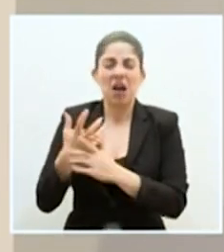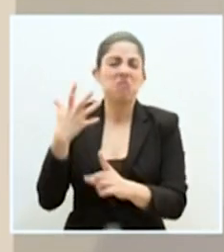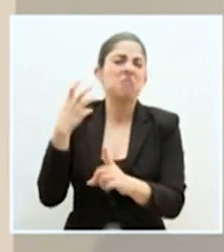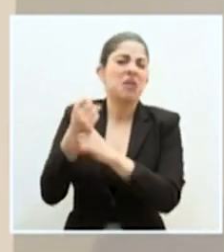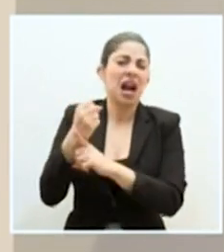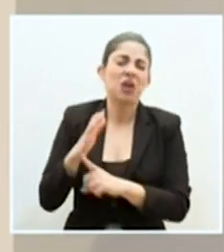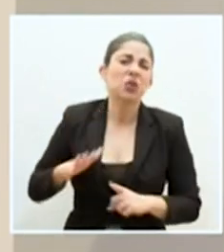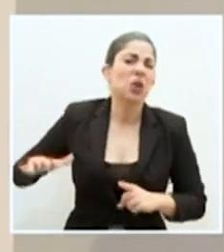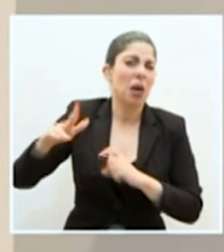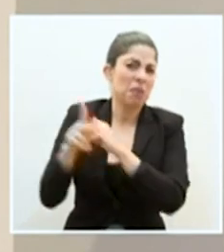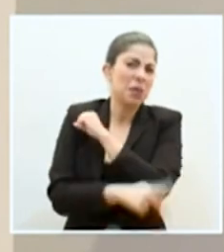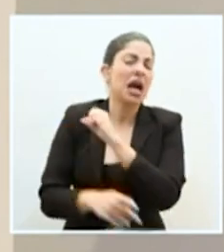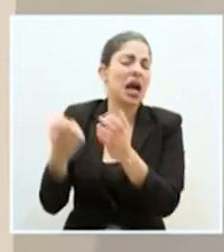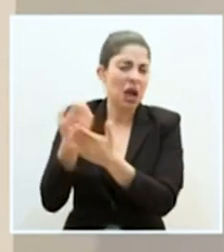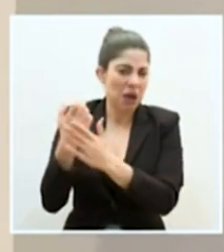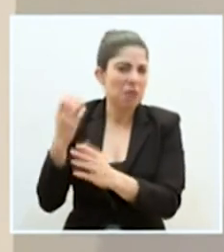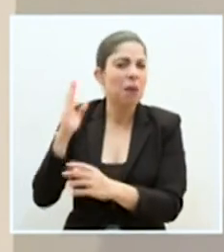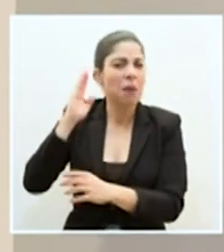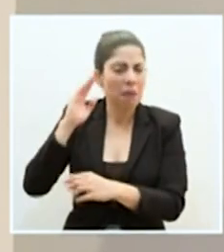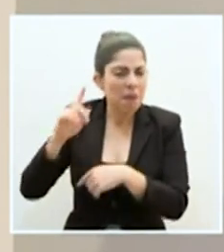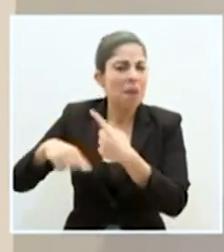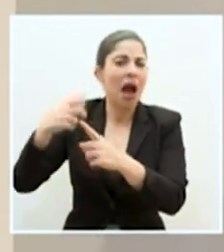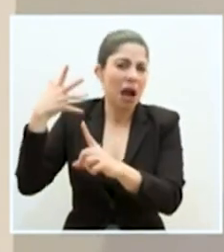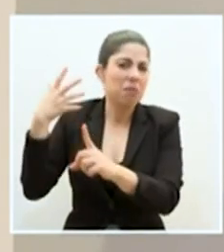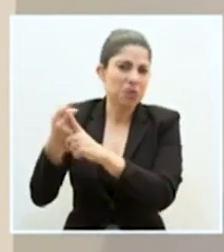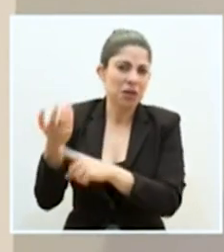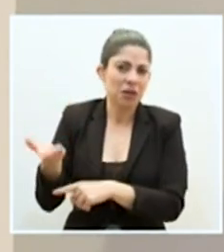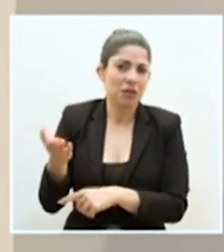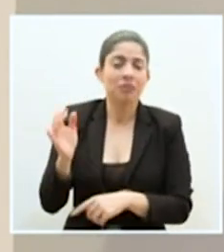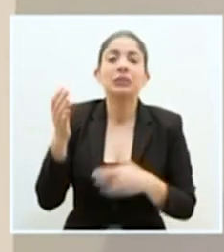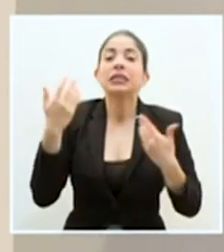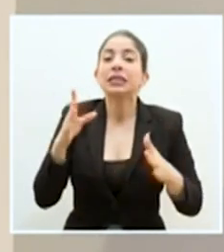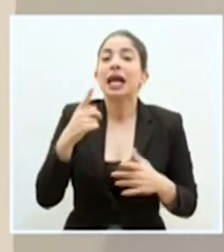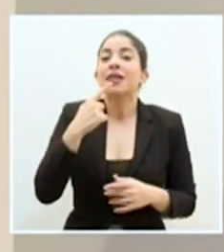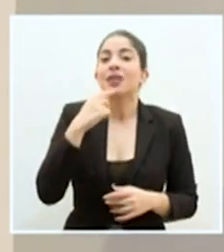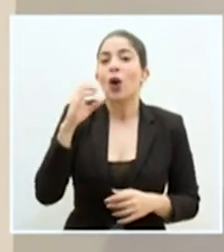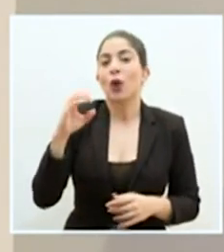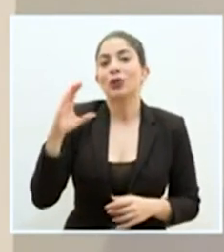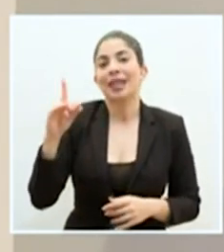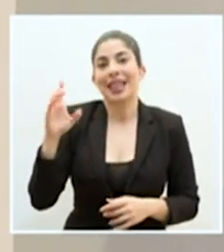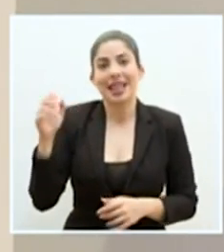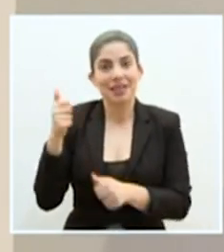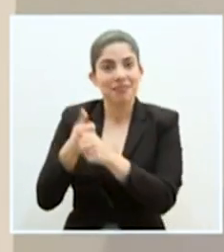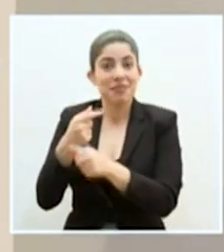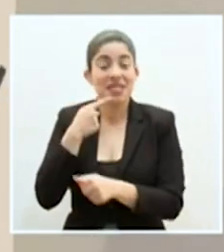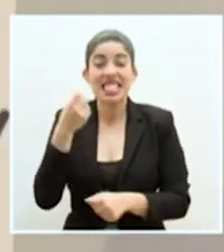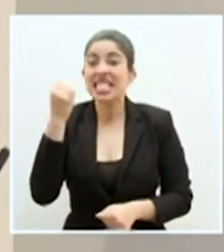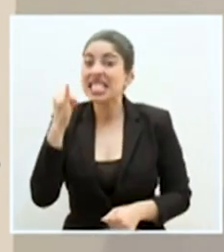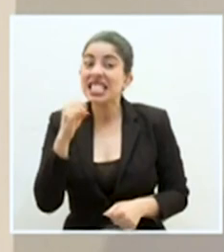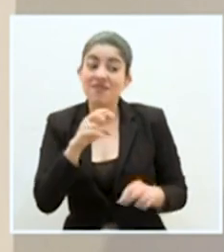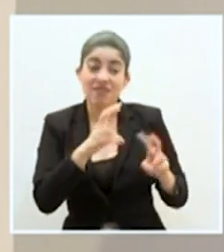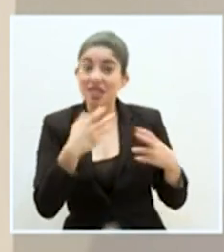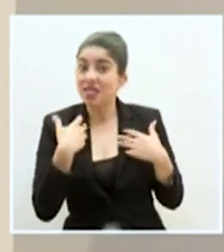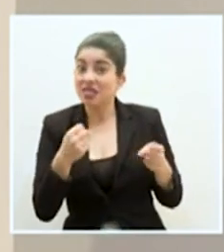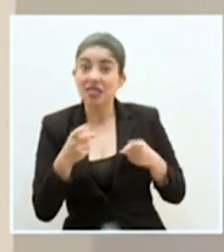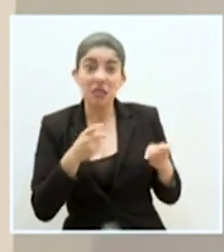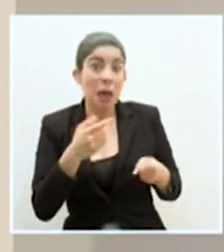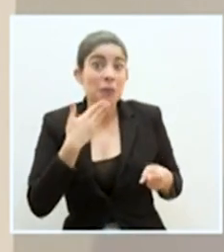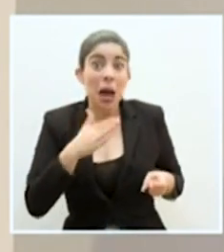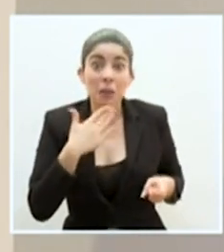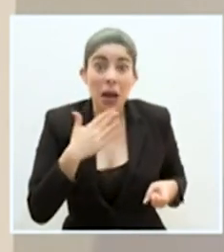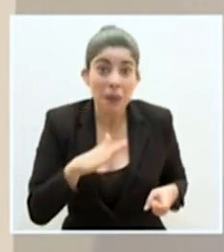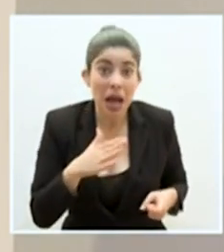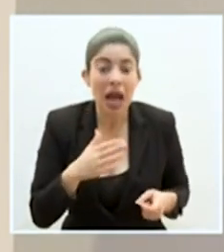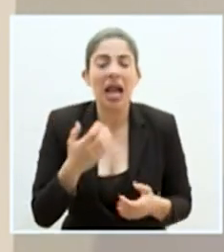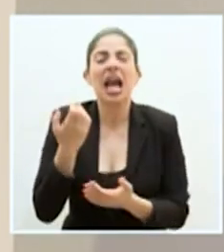todo el país. Así que, insisto, ya lo he dicho en la misma OCDE, si no se maneja hoy en el tema sanitario, el impacto